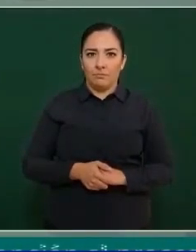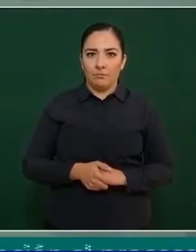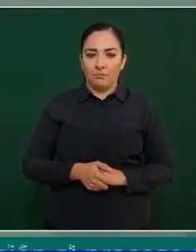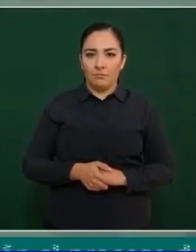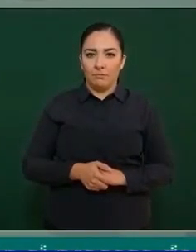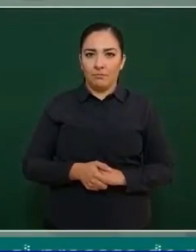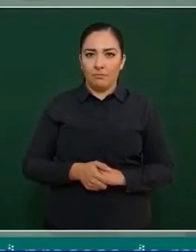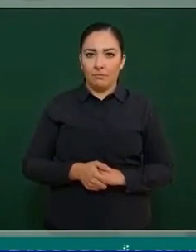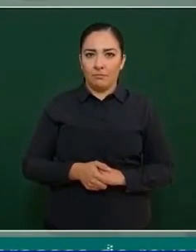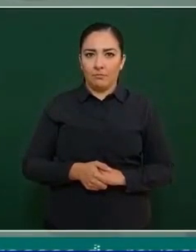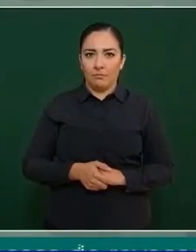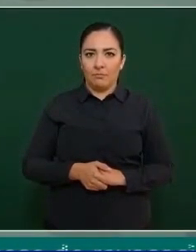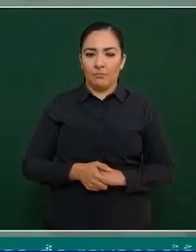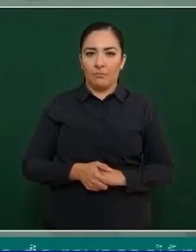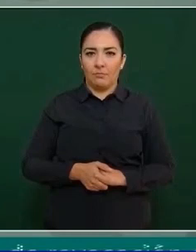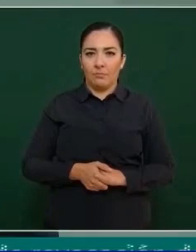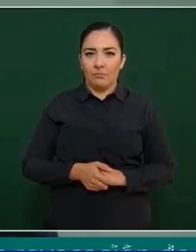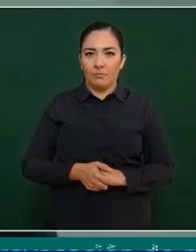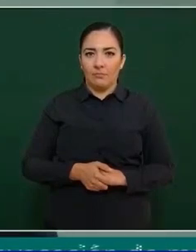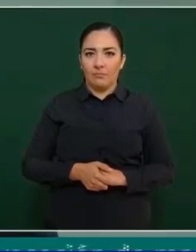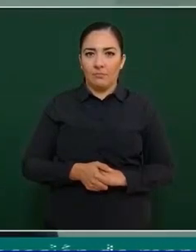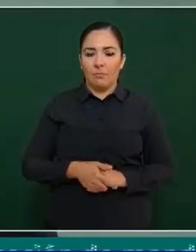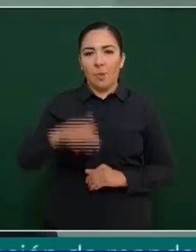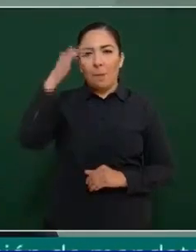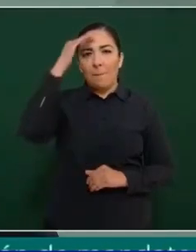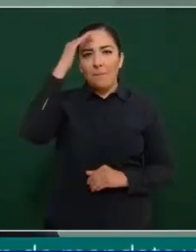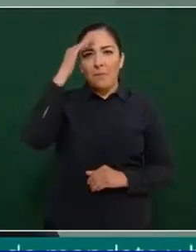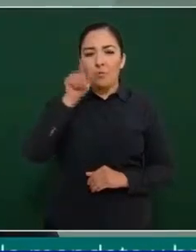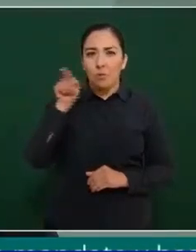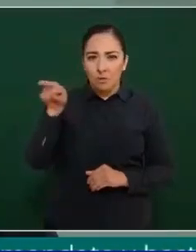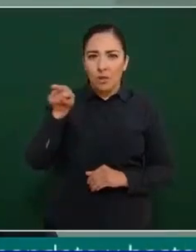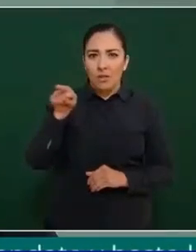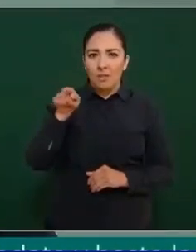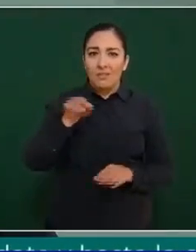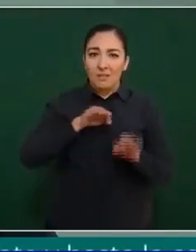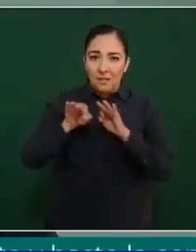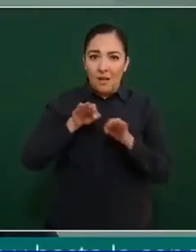y consideramos que el periodismo es un oficio noble